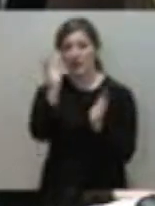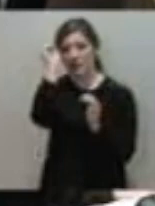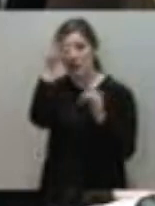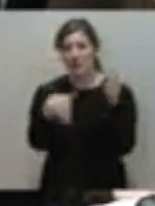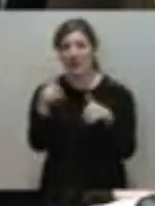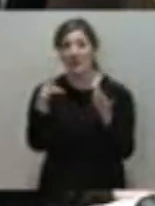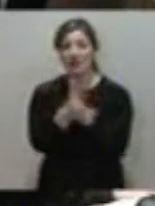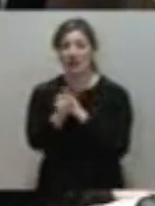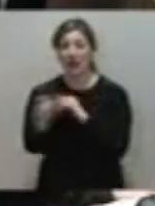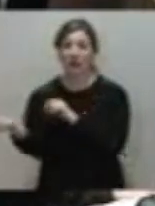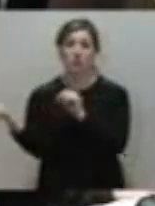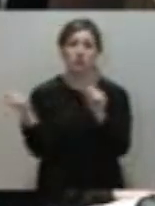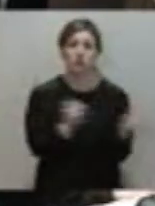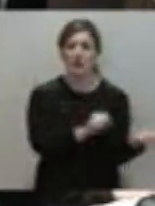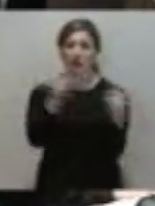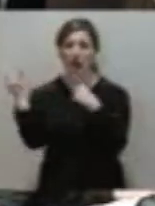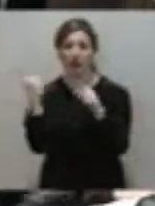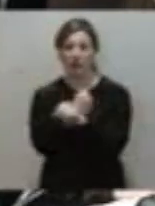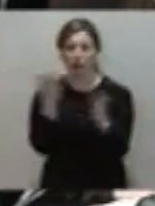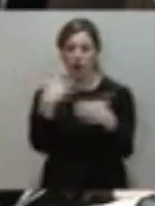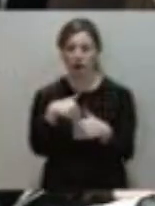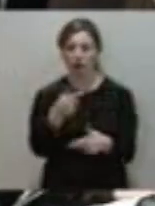emigrado y está desempleada. No lo vamos a permitir.